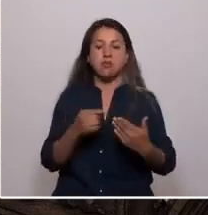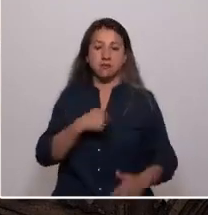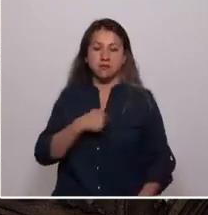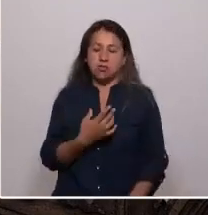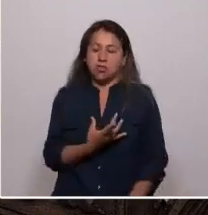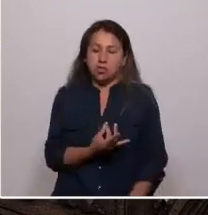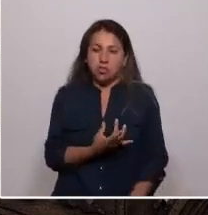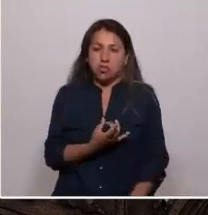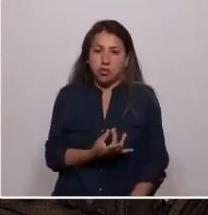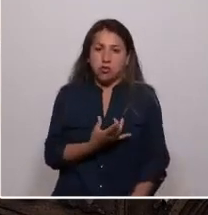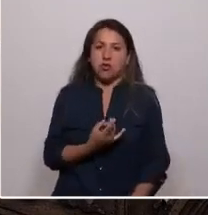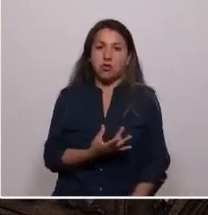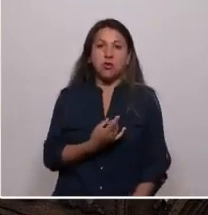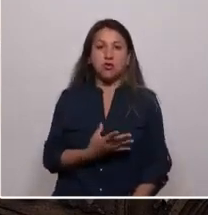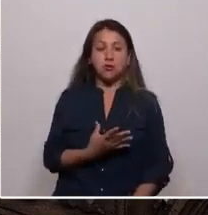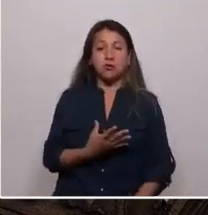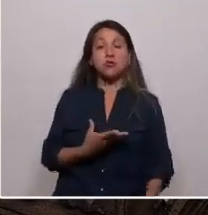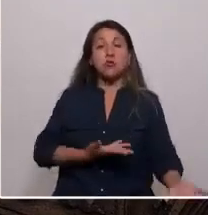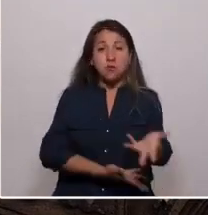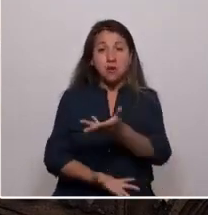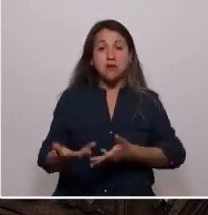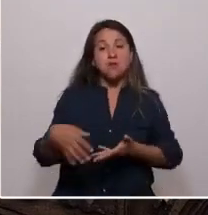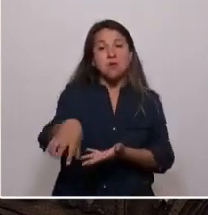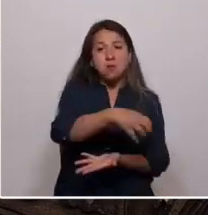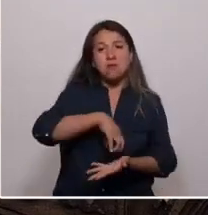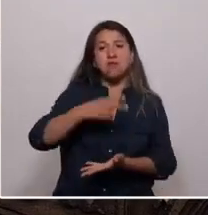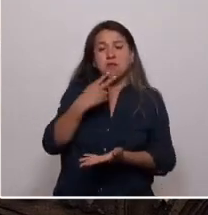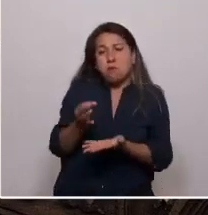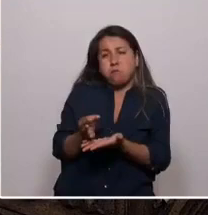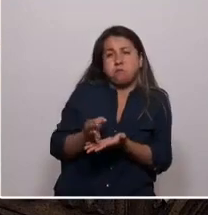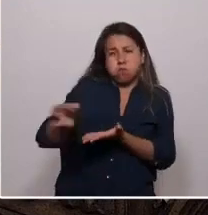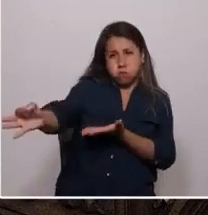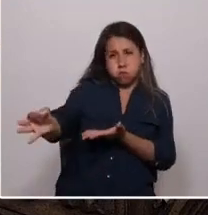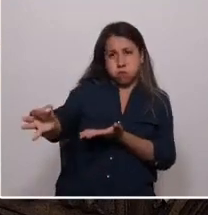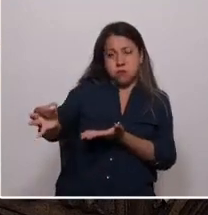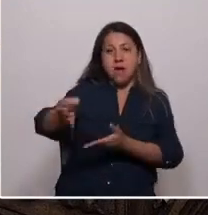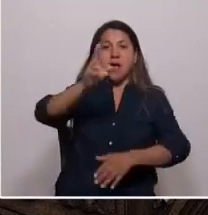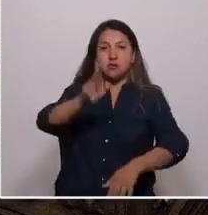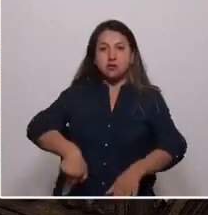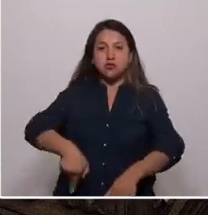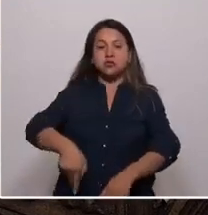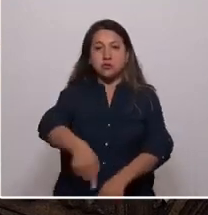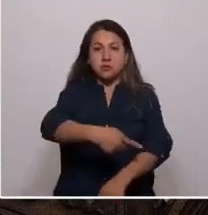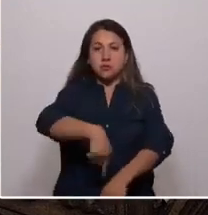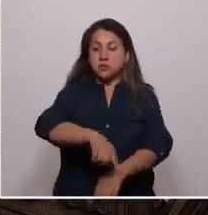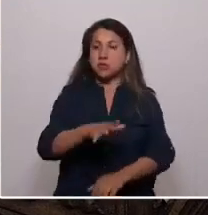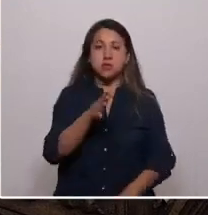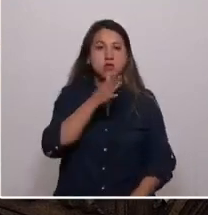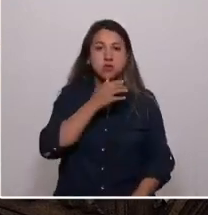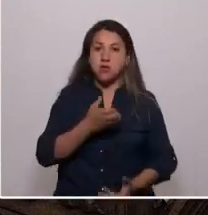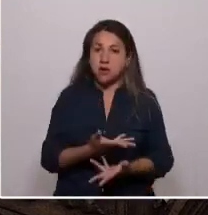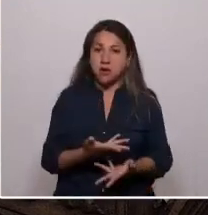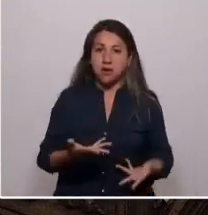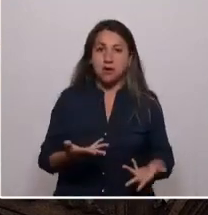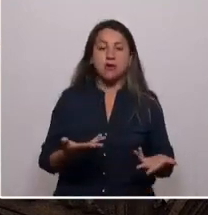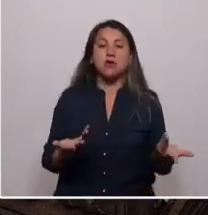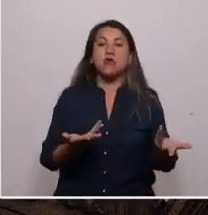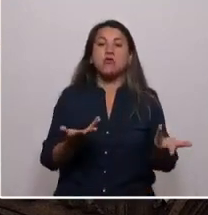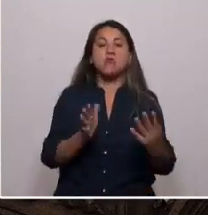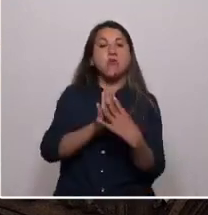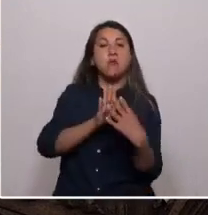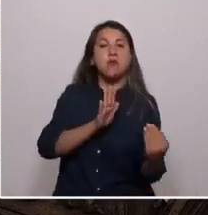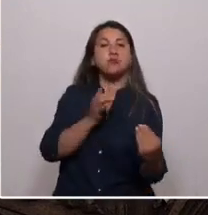como pueblos. Vivimos en un lejano país al sur del mundo. No tenemos una matriz industrial más allá de lo que nos permite un modelo